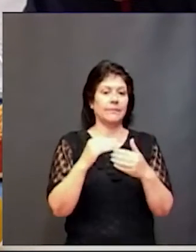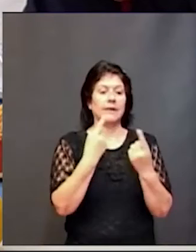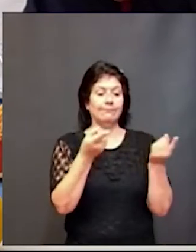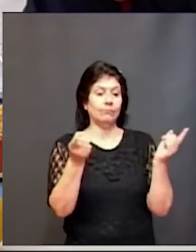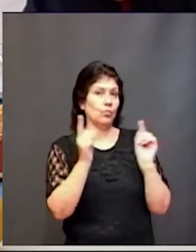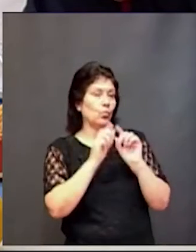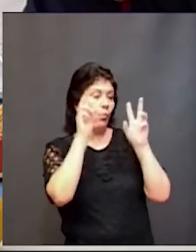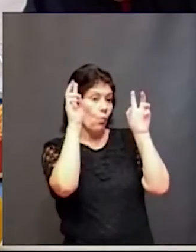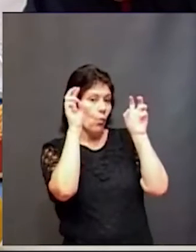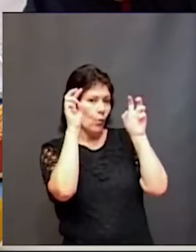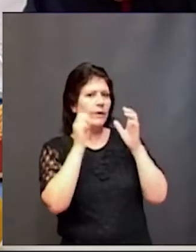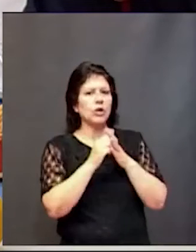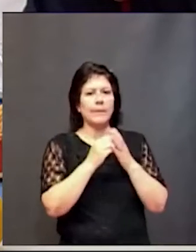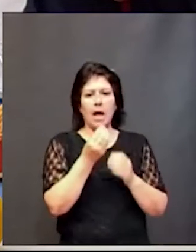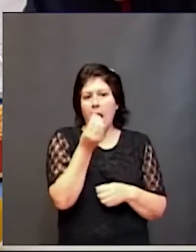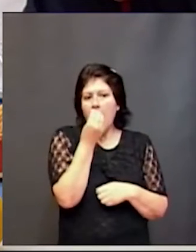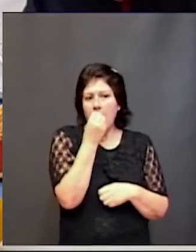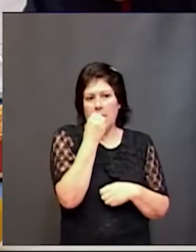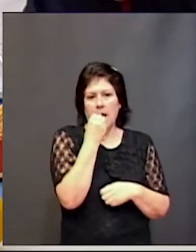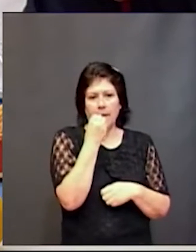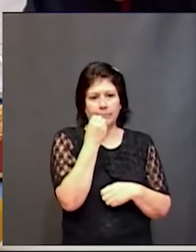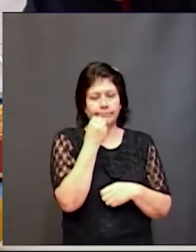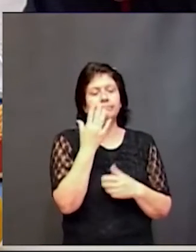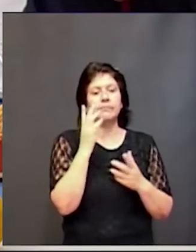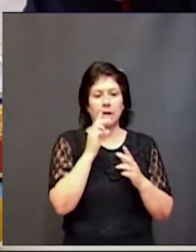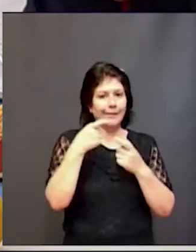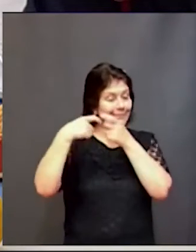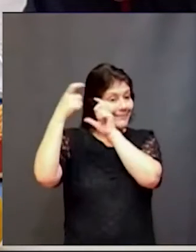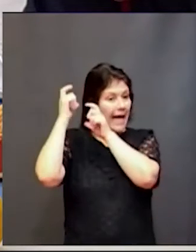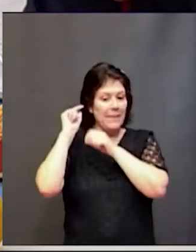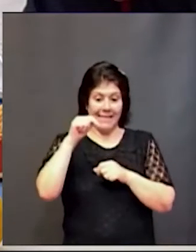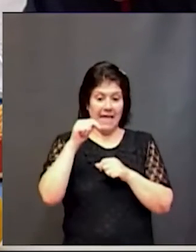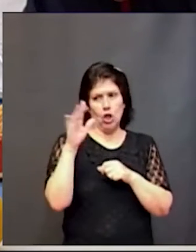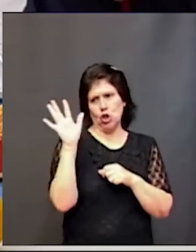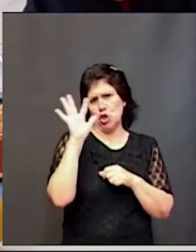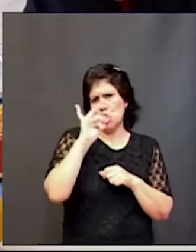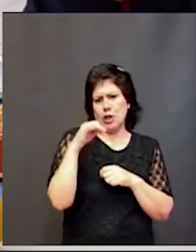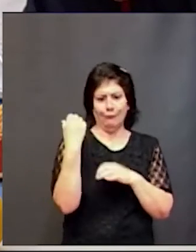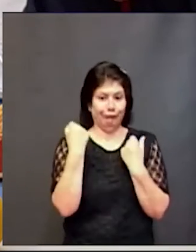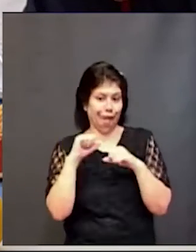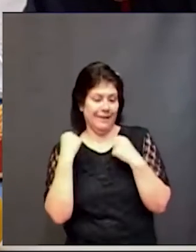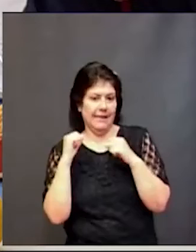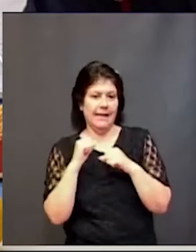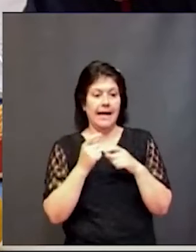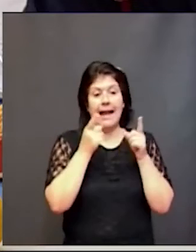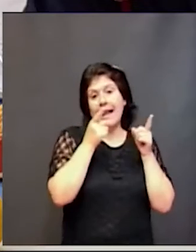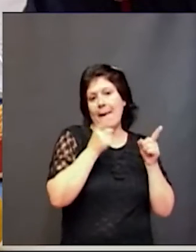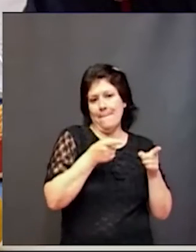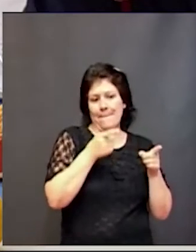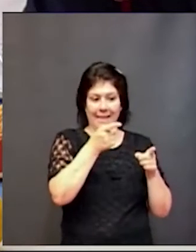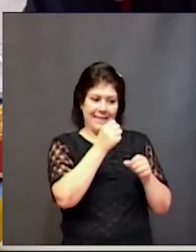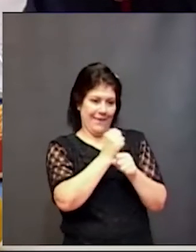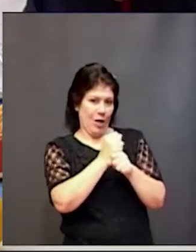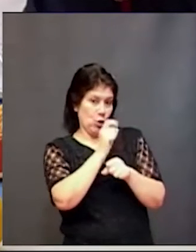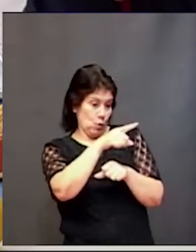temática sobre alimentación y la experiencia es la que viven en lo cotidiano la maestra logra trabajar